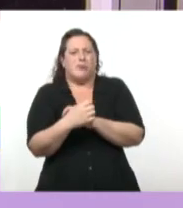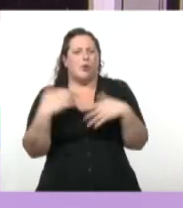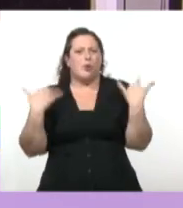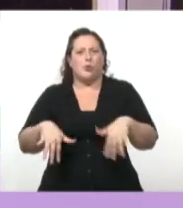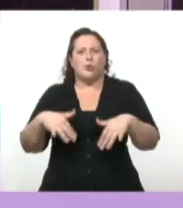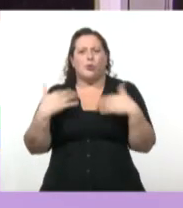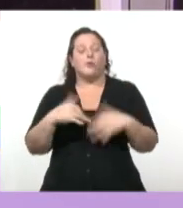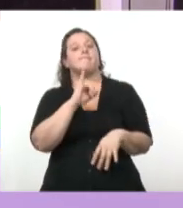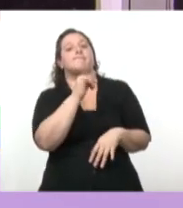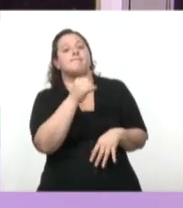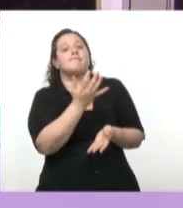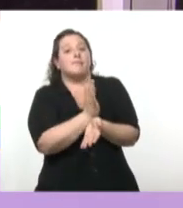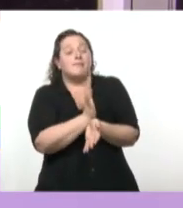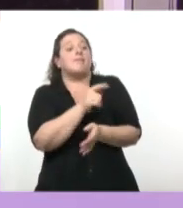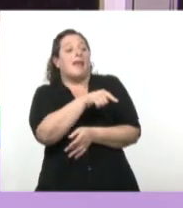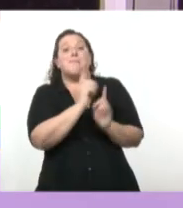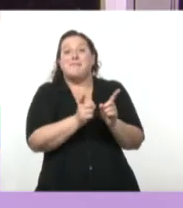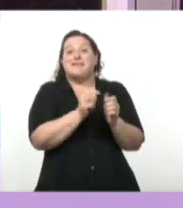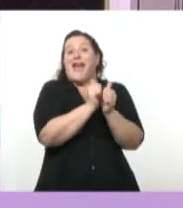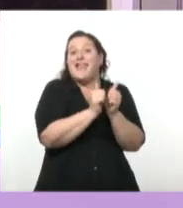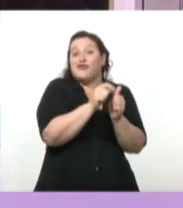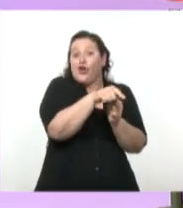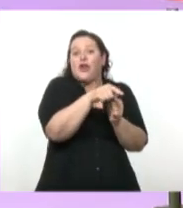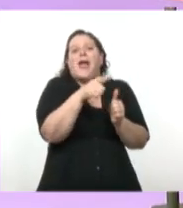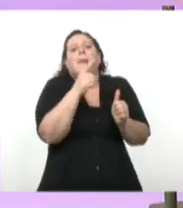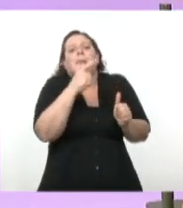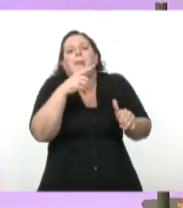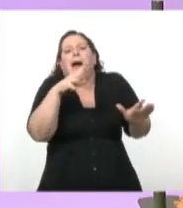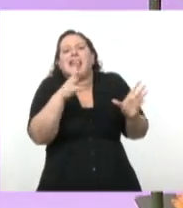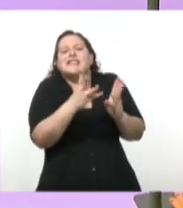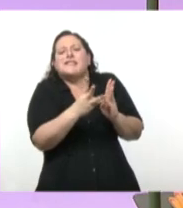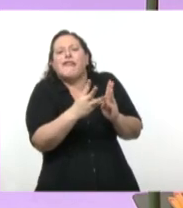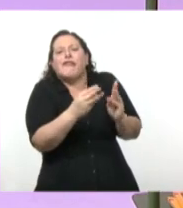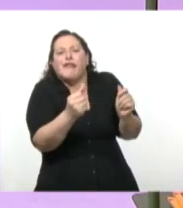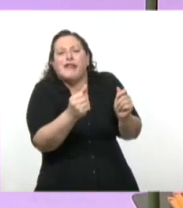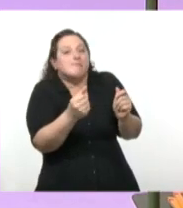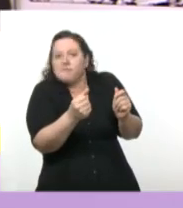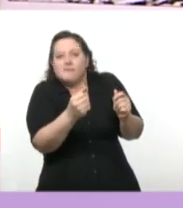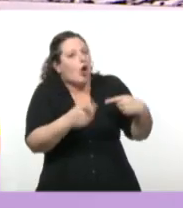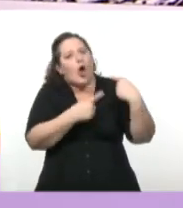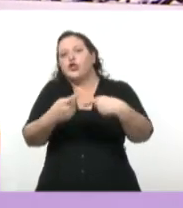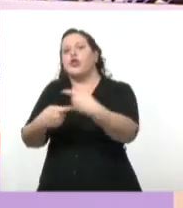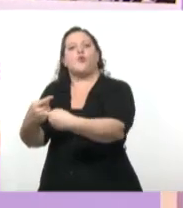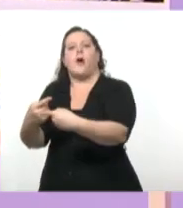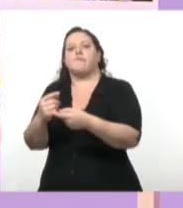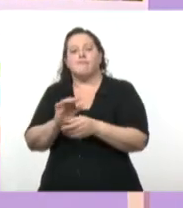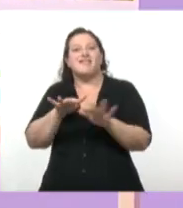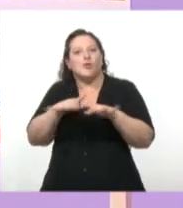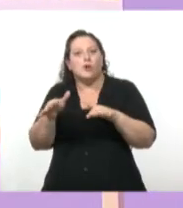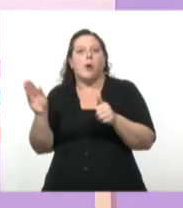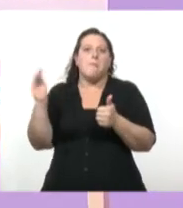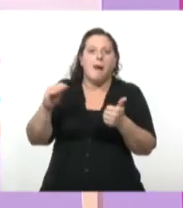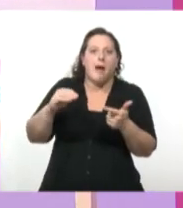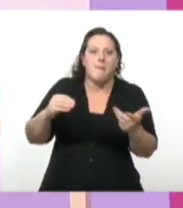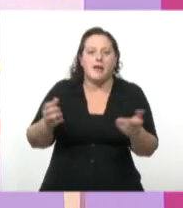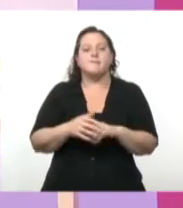cerrarse, cómo se empieza a abrir y empiezan a pasar otras cosas. ¿Y qué tenemos acá? Ahora elegí este cuadro para que